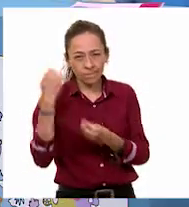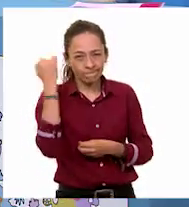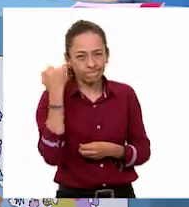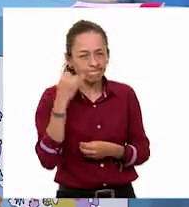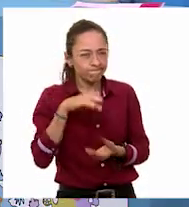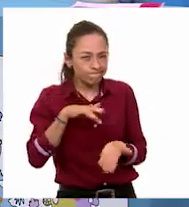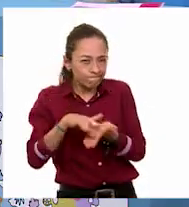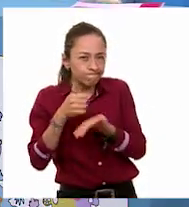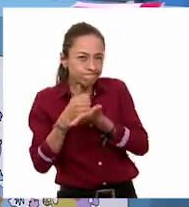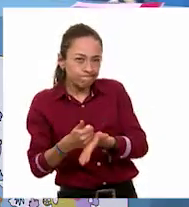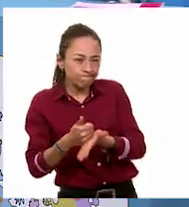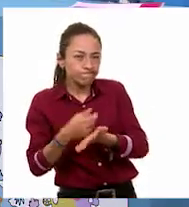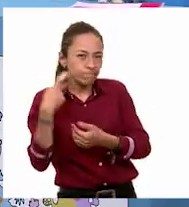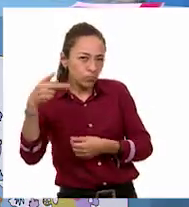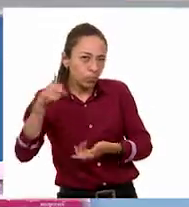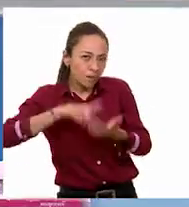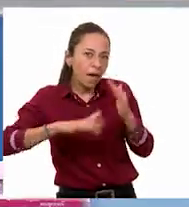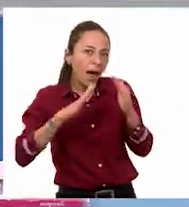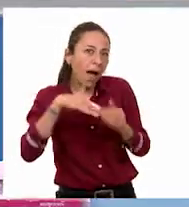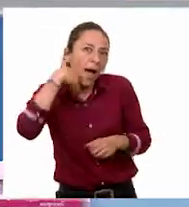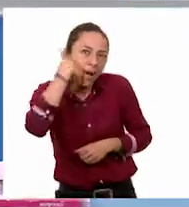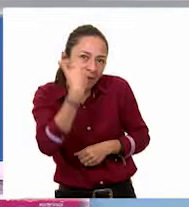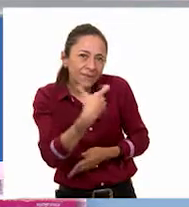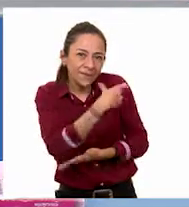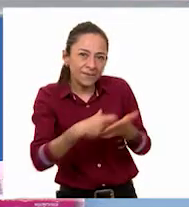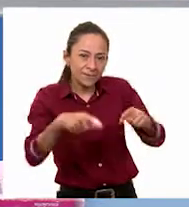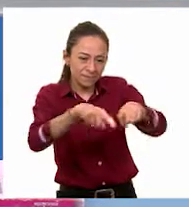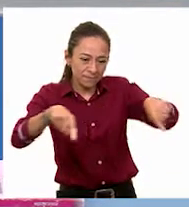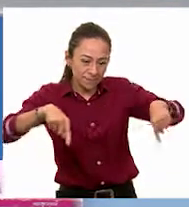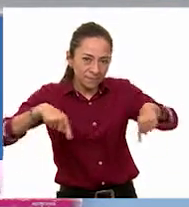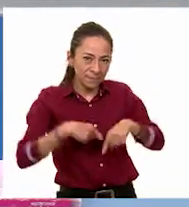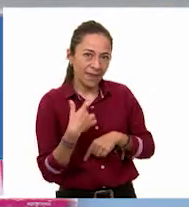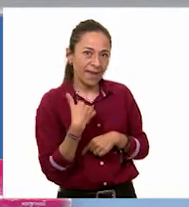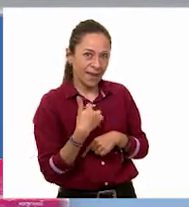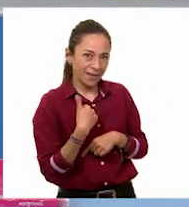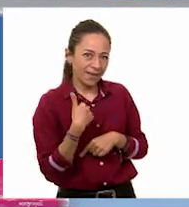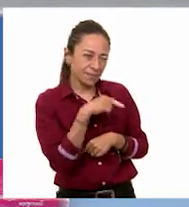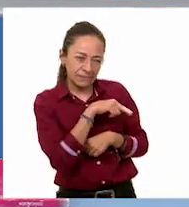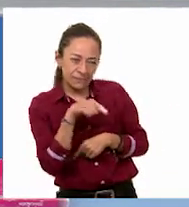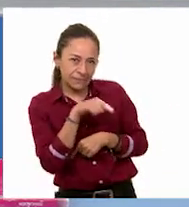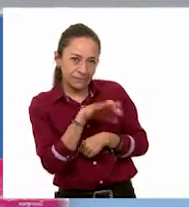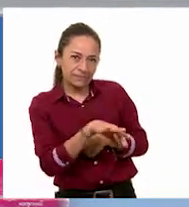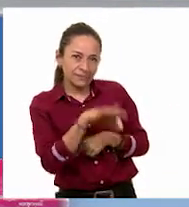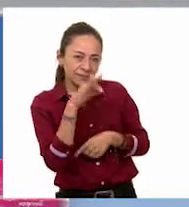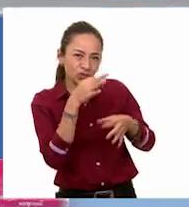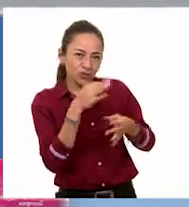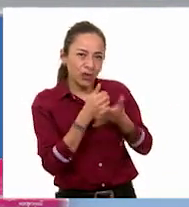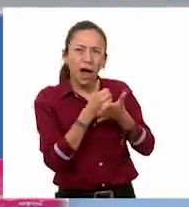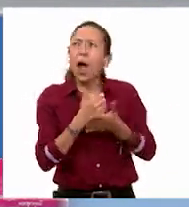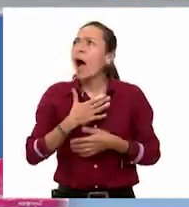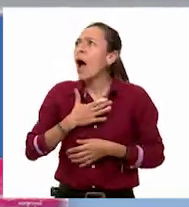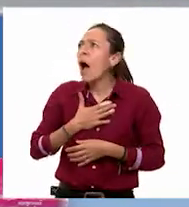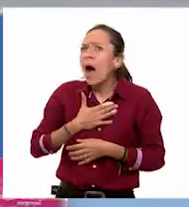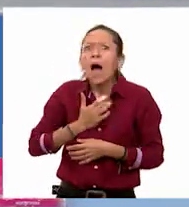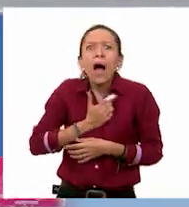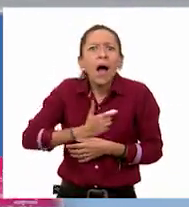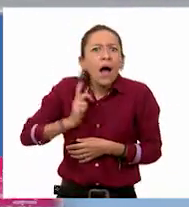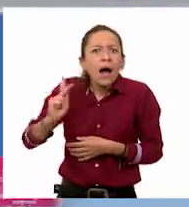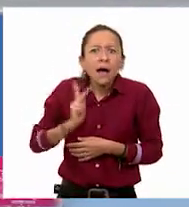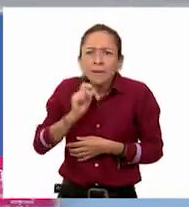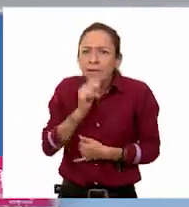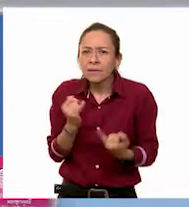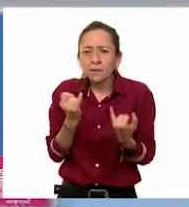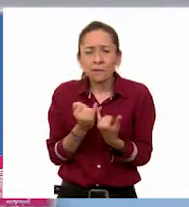Jenny para su casa. ¡Guau! A mí me gustan también muchísimo las alfombras. Son como muy elegantes